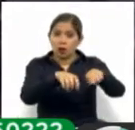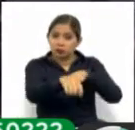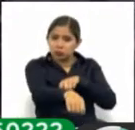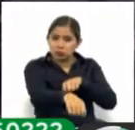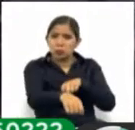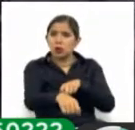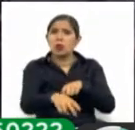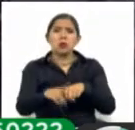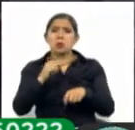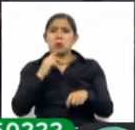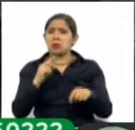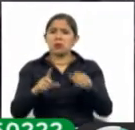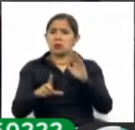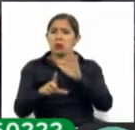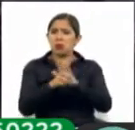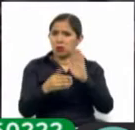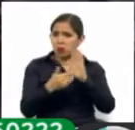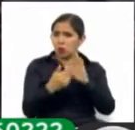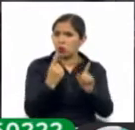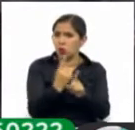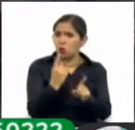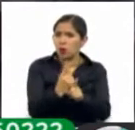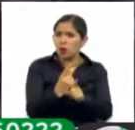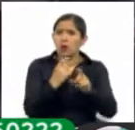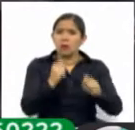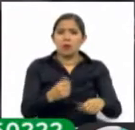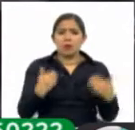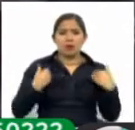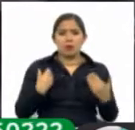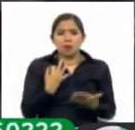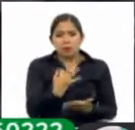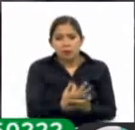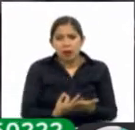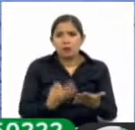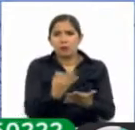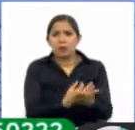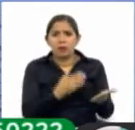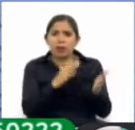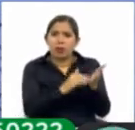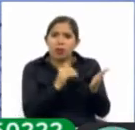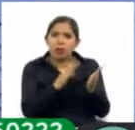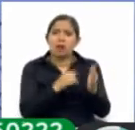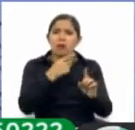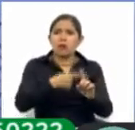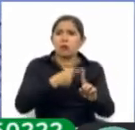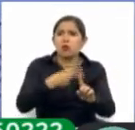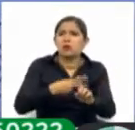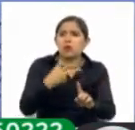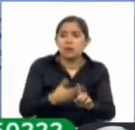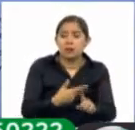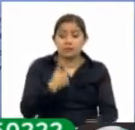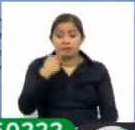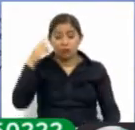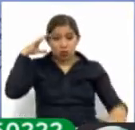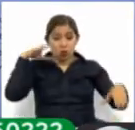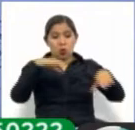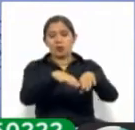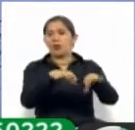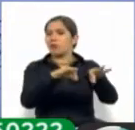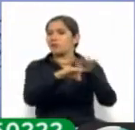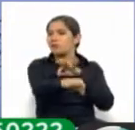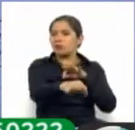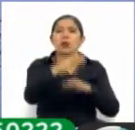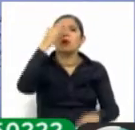superan el 20% de su facturación durante tres meses. Explicó que una de las causales para rescindir el contrato fue las